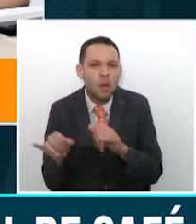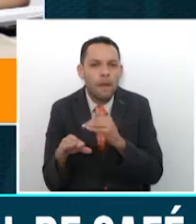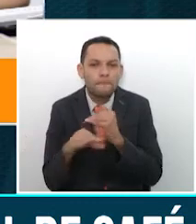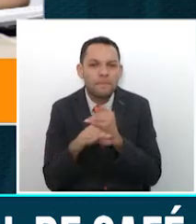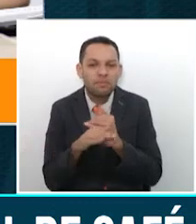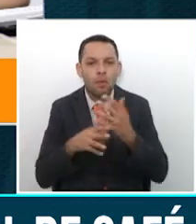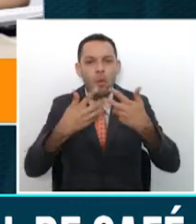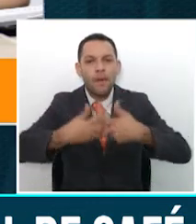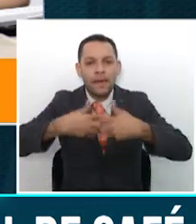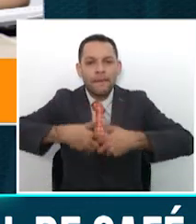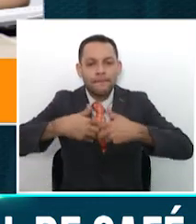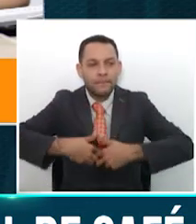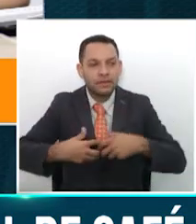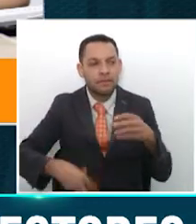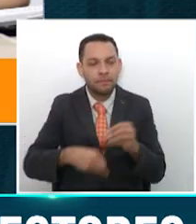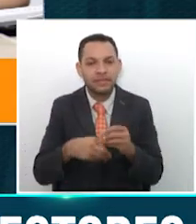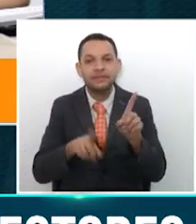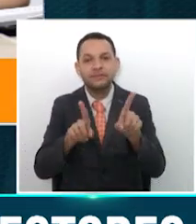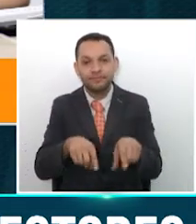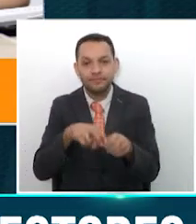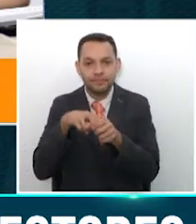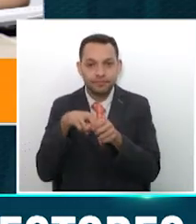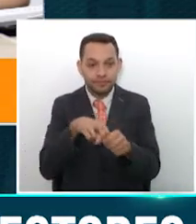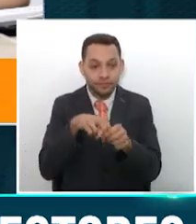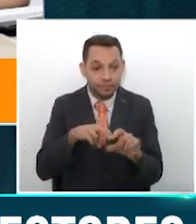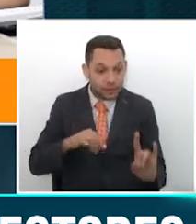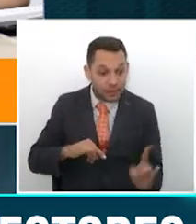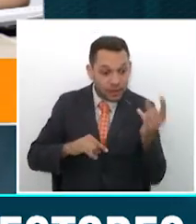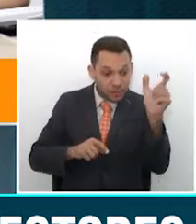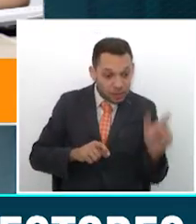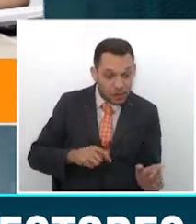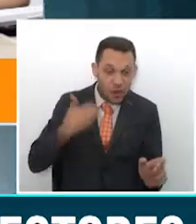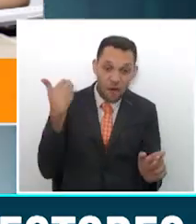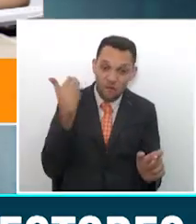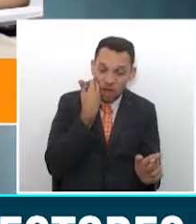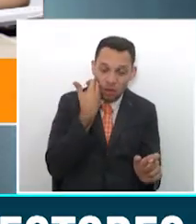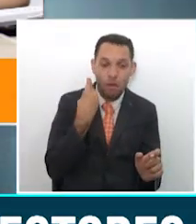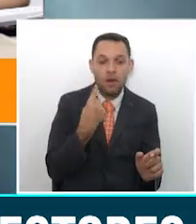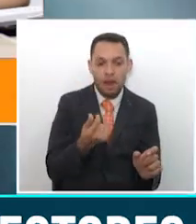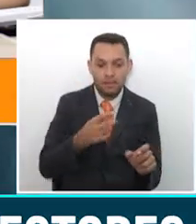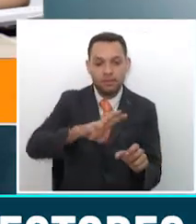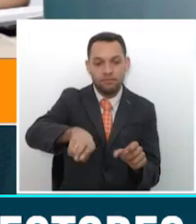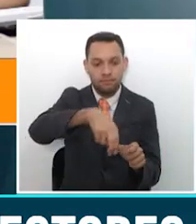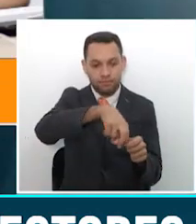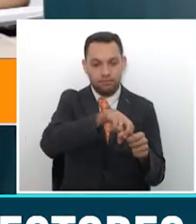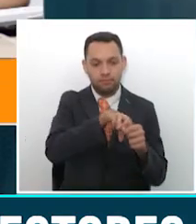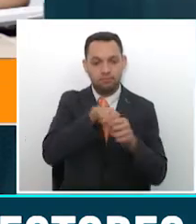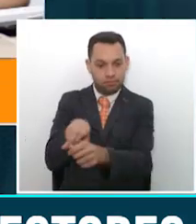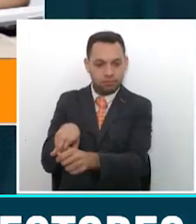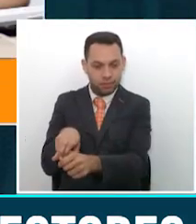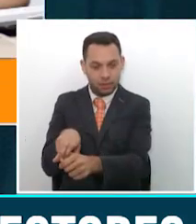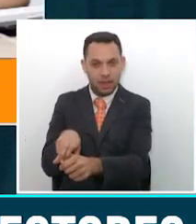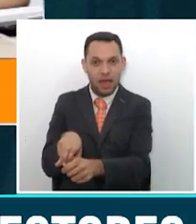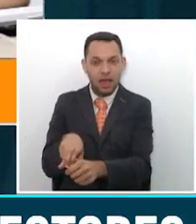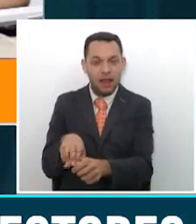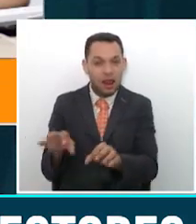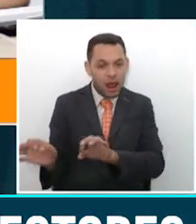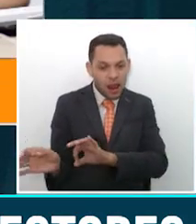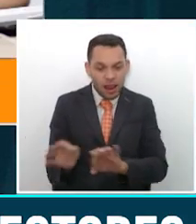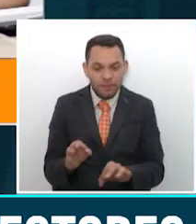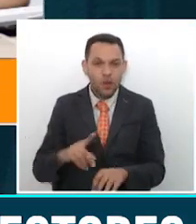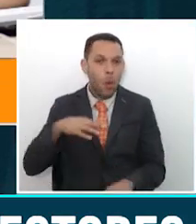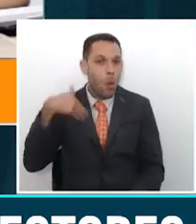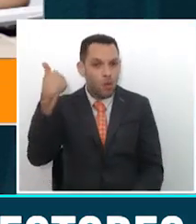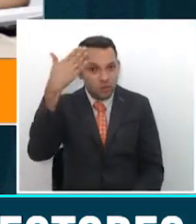unas rutas de transporte por si se identifica alguno positivo, hacer cerco rápidamente y llevarlos si están asintomáticos o con